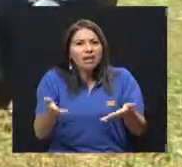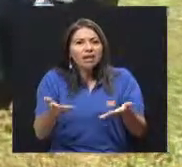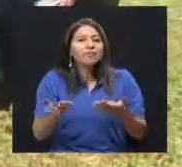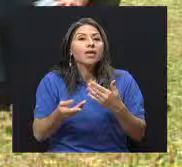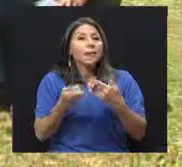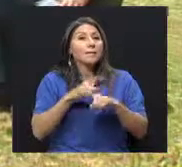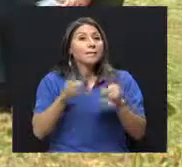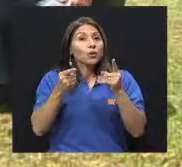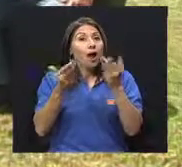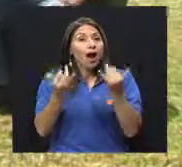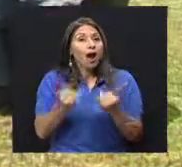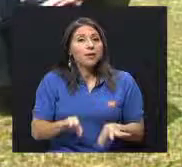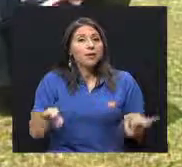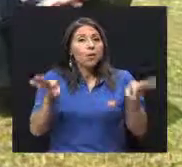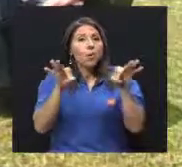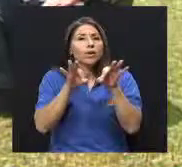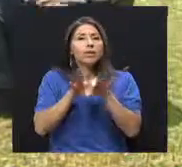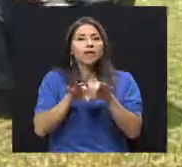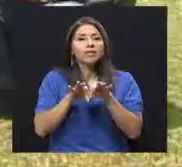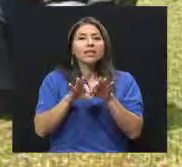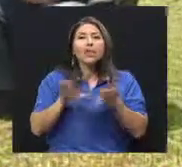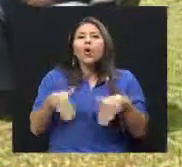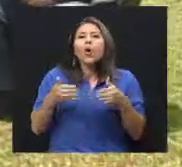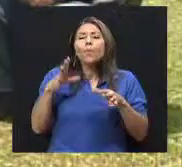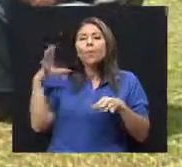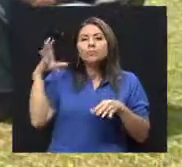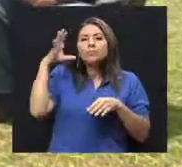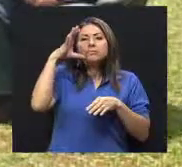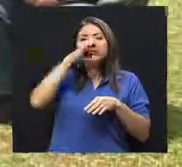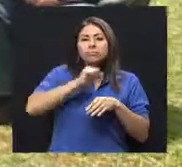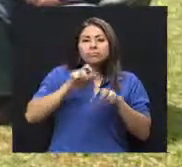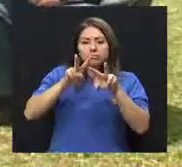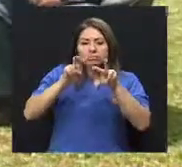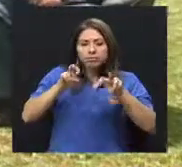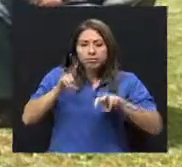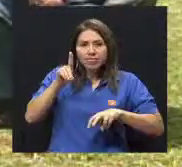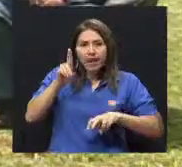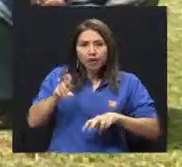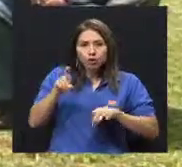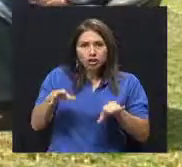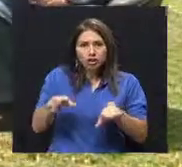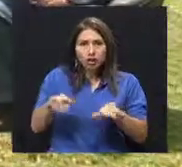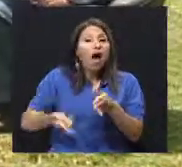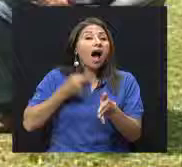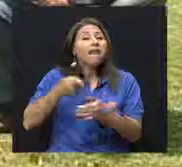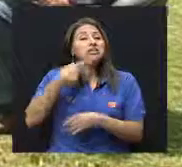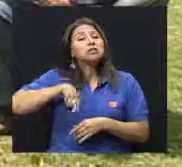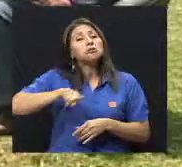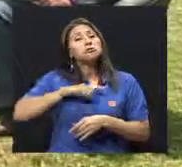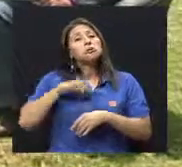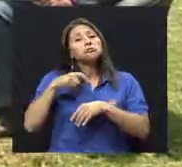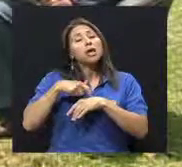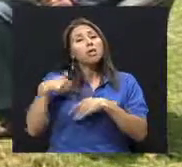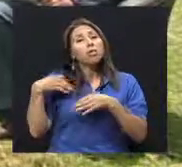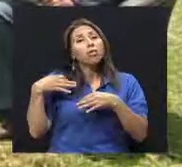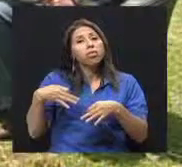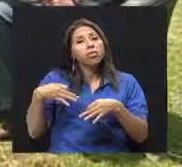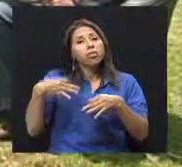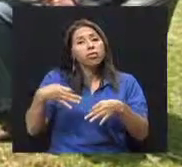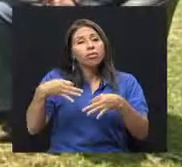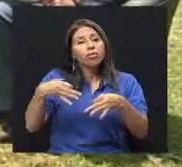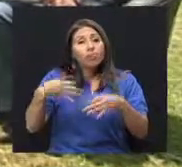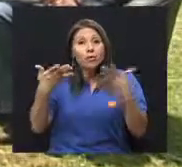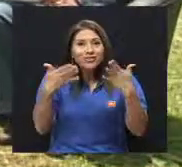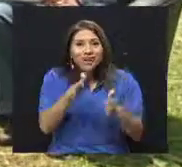importante ahora el diagnóstico, doctor, porque muchas veces dejamos que pase el tiempo y cuando ya llegamos a consulta ya está muy avanzada